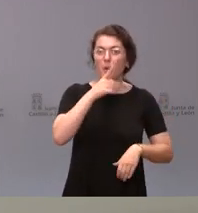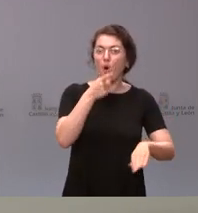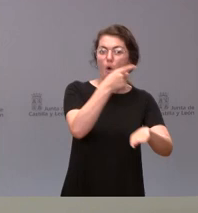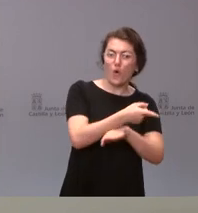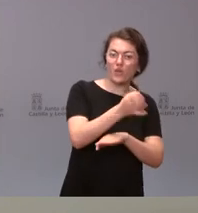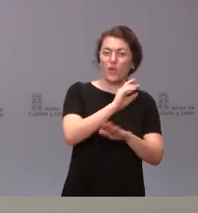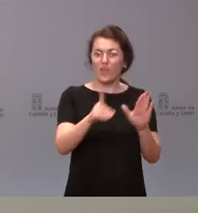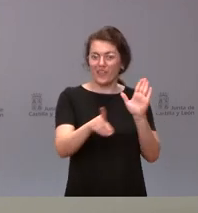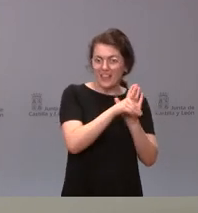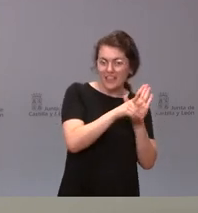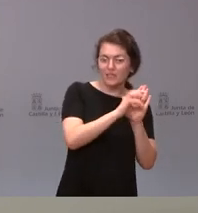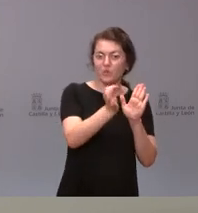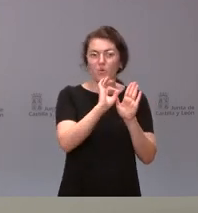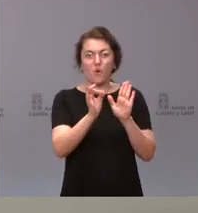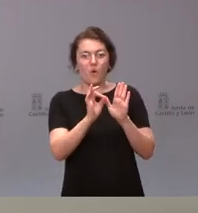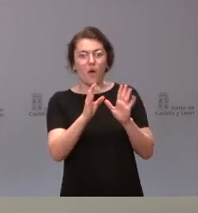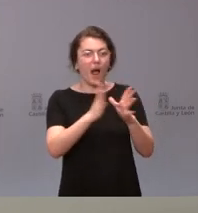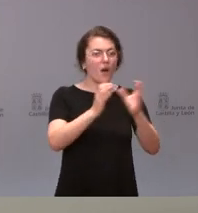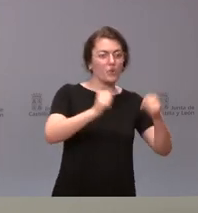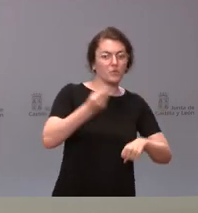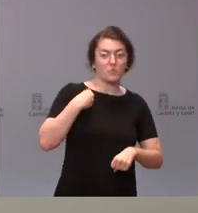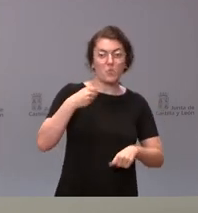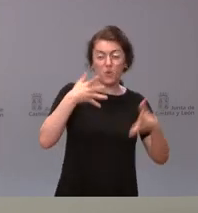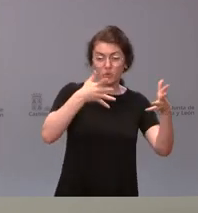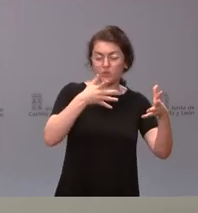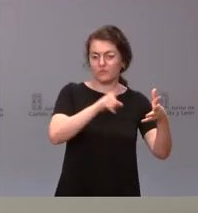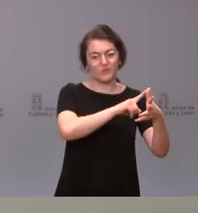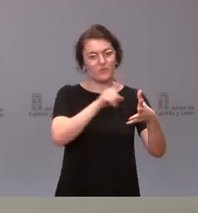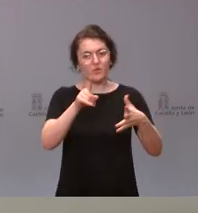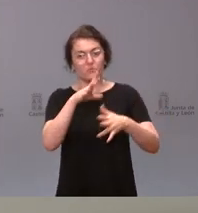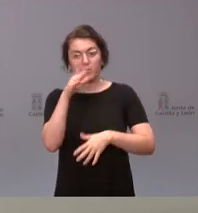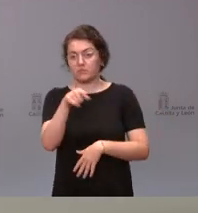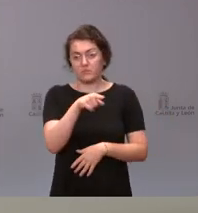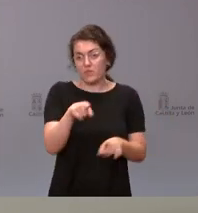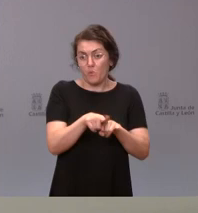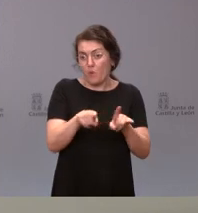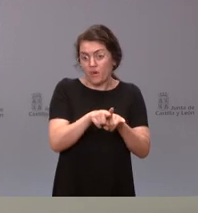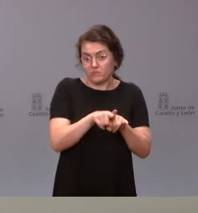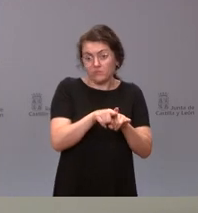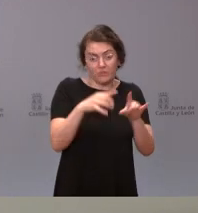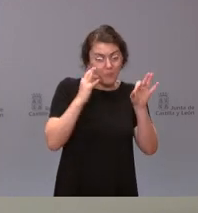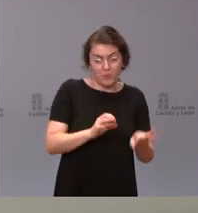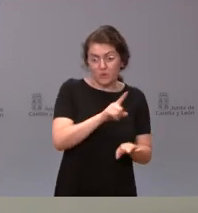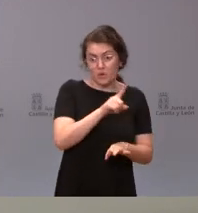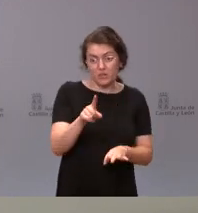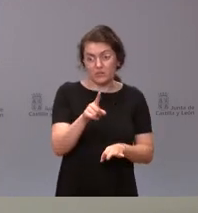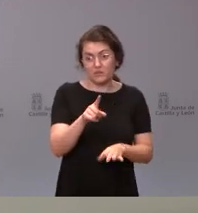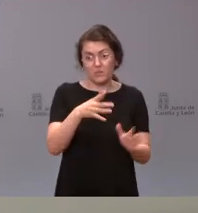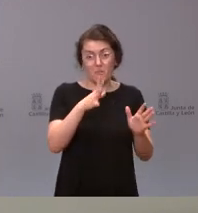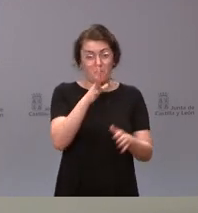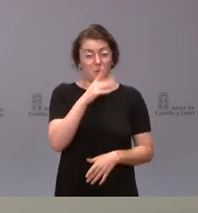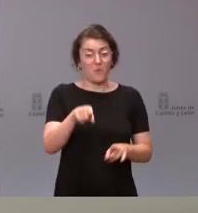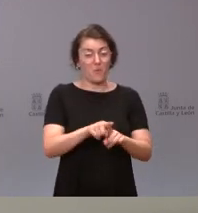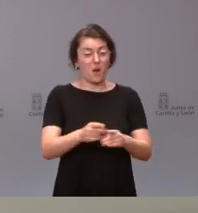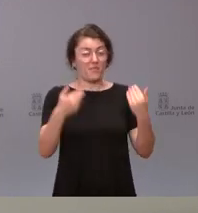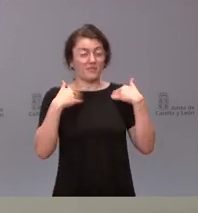decreto o un acuerdo del Consejo? No, porque como tal tampoco se ha tomado y tampoco corresponde, muchas de ellas, al propio ámbito del Consejo